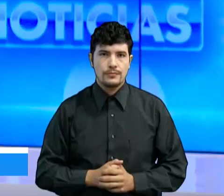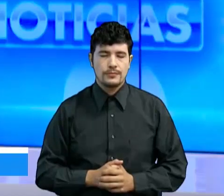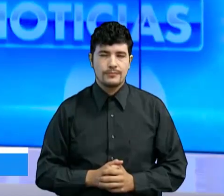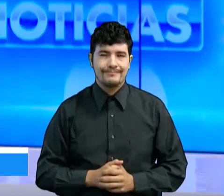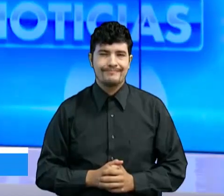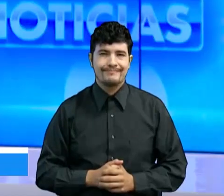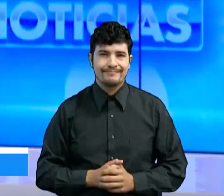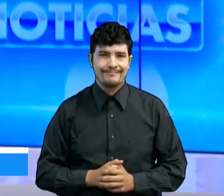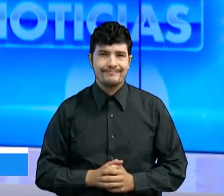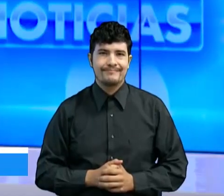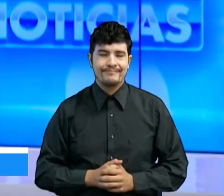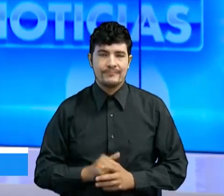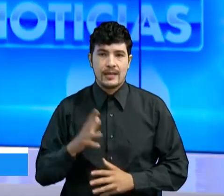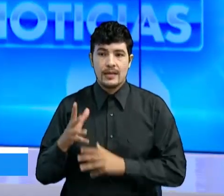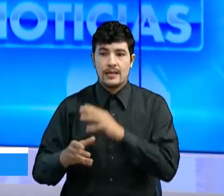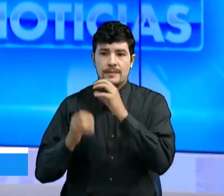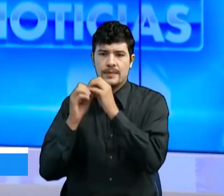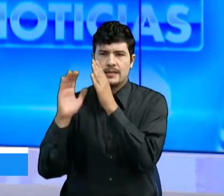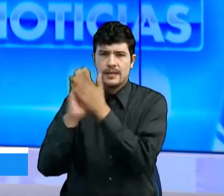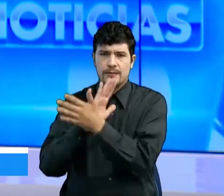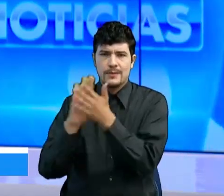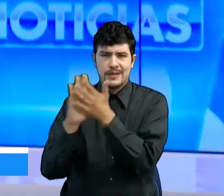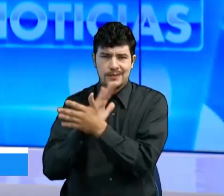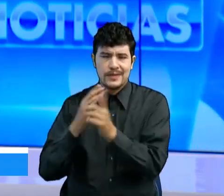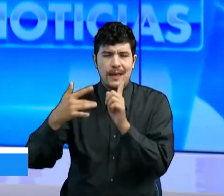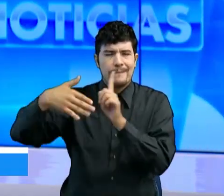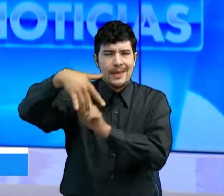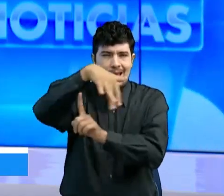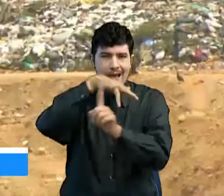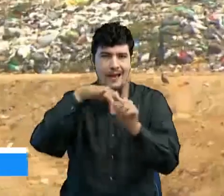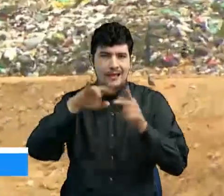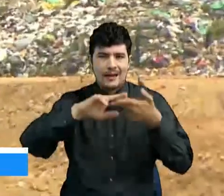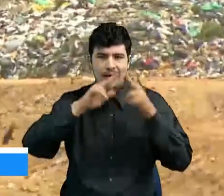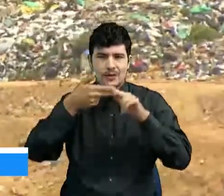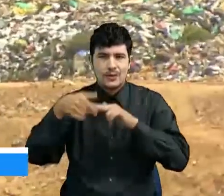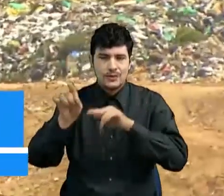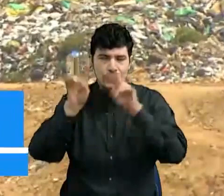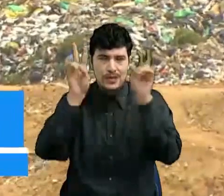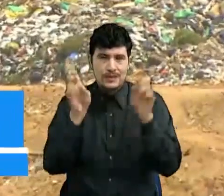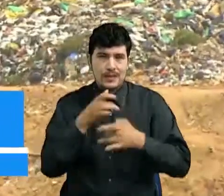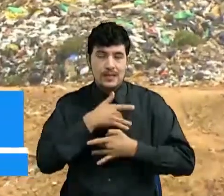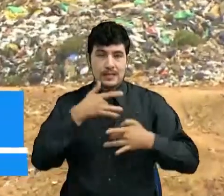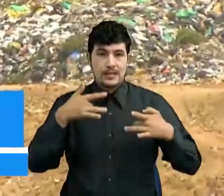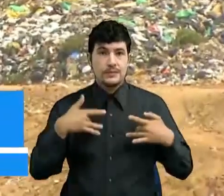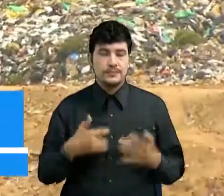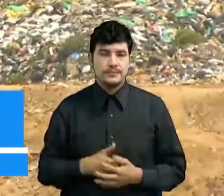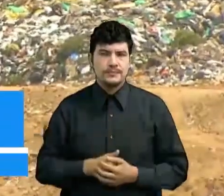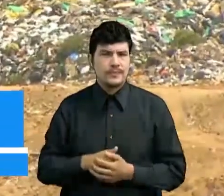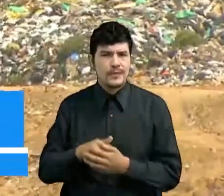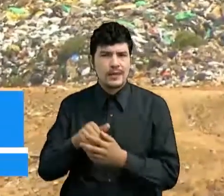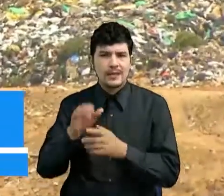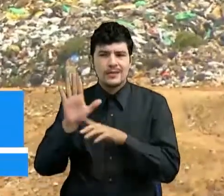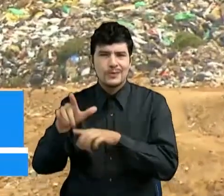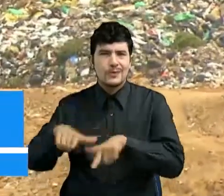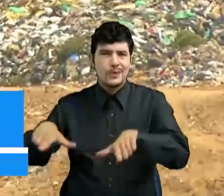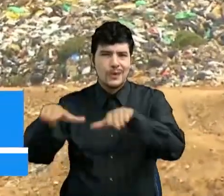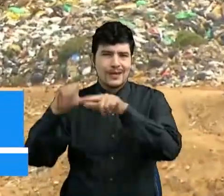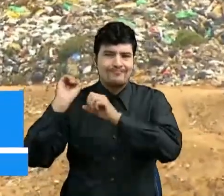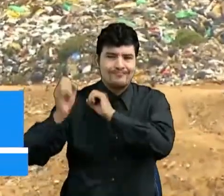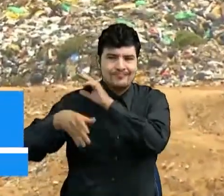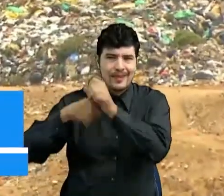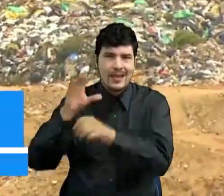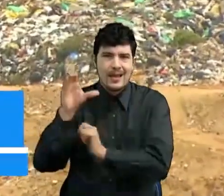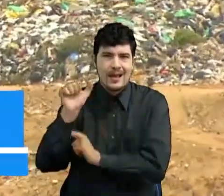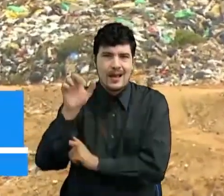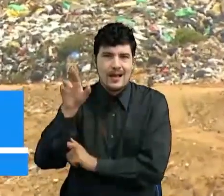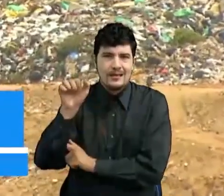Bien, de otra parte tenemos noticias ambientales y que tienen que ver con la parte sanitaria, sobre todo que tienen como protagonista al Carrasco. Pues les